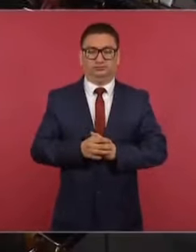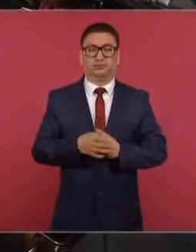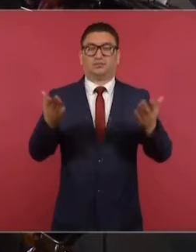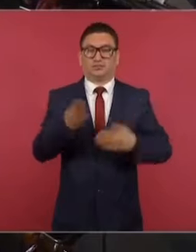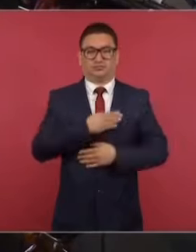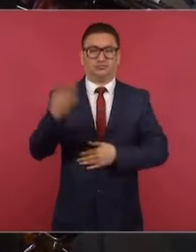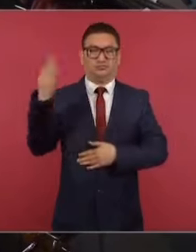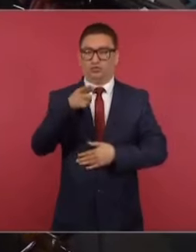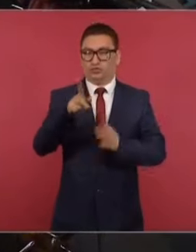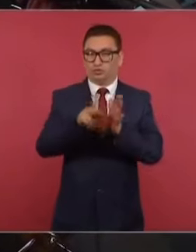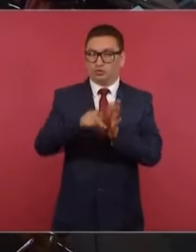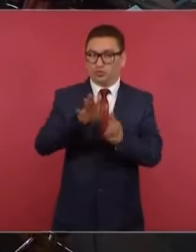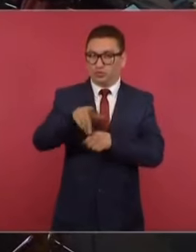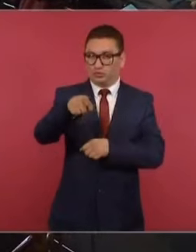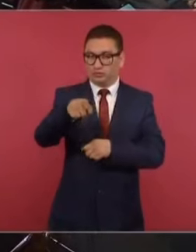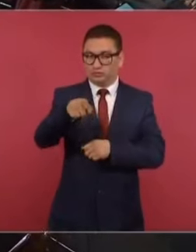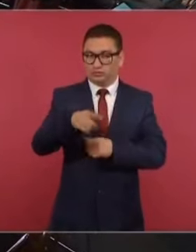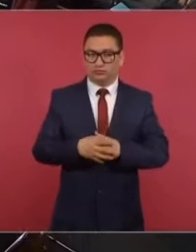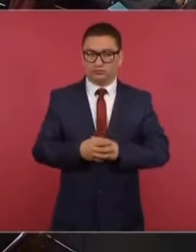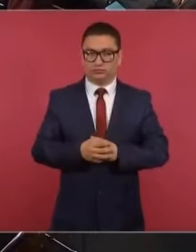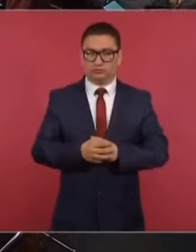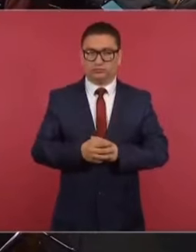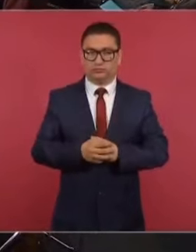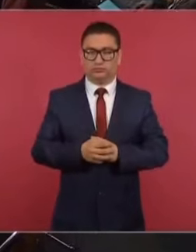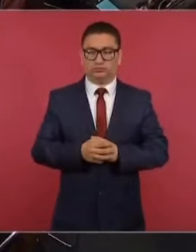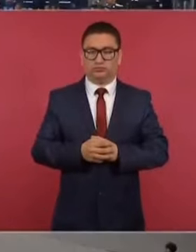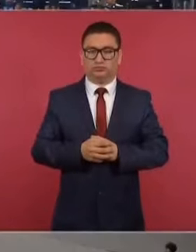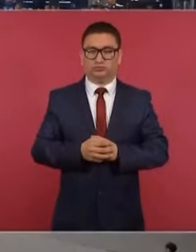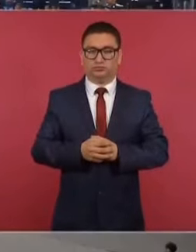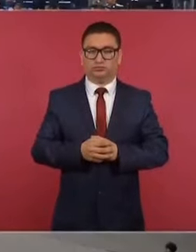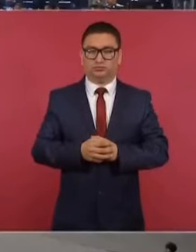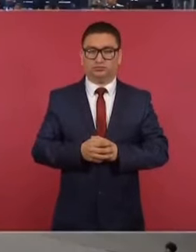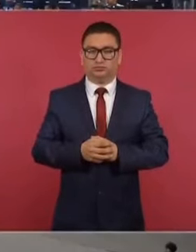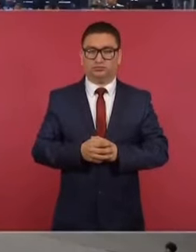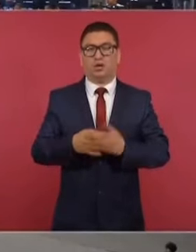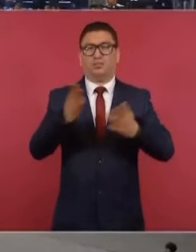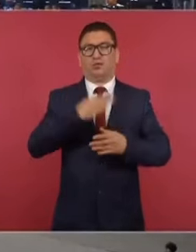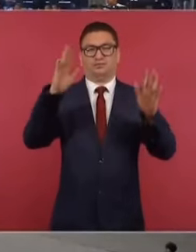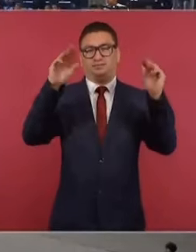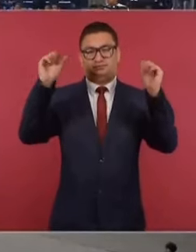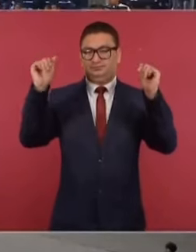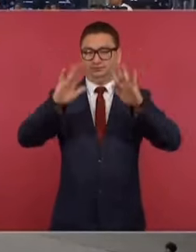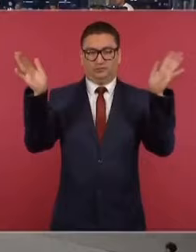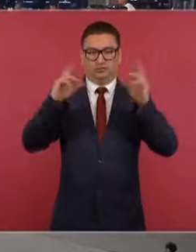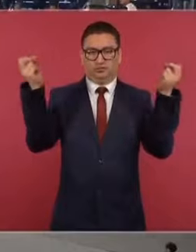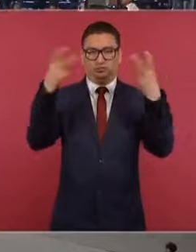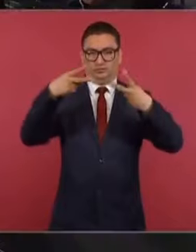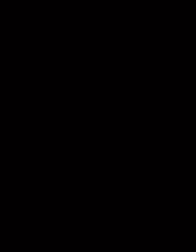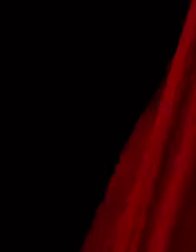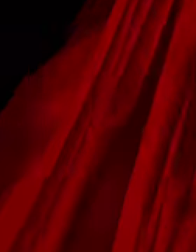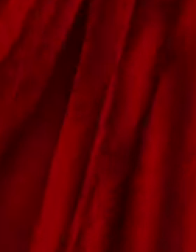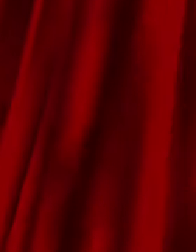Bueno, ¿de qué periódico eres tú? Trabajo para la Univisión, presidente. Bueno, adiós, adiós. Nos vemos.